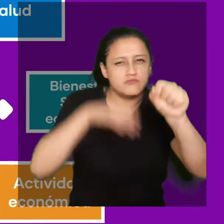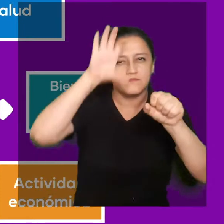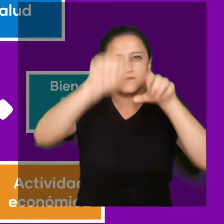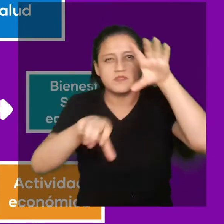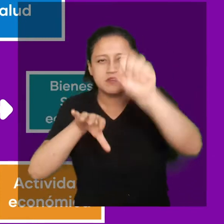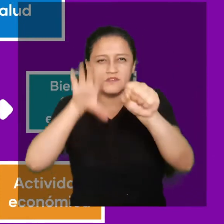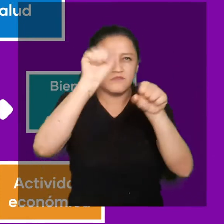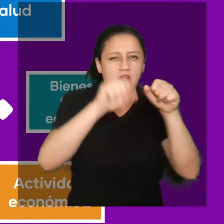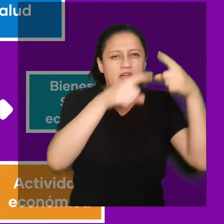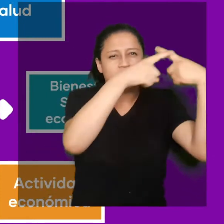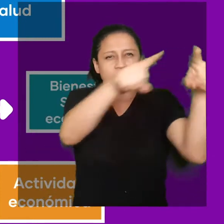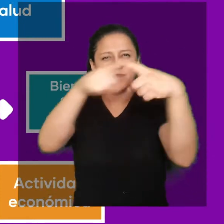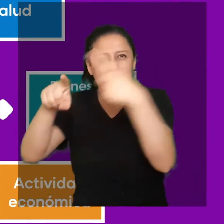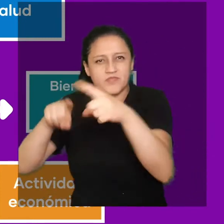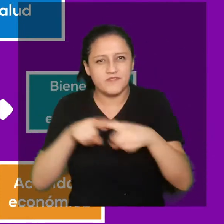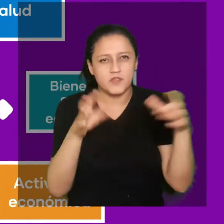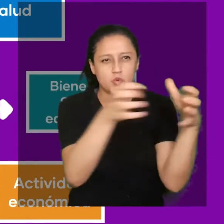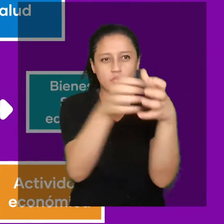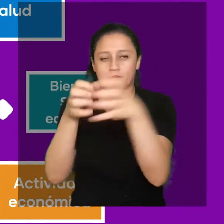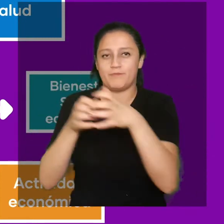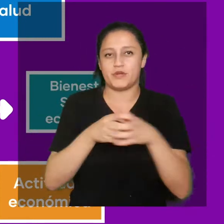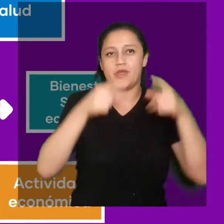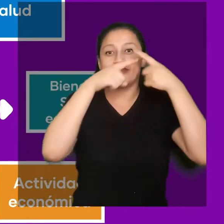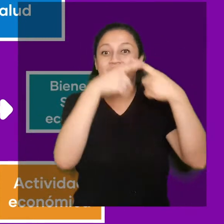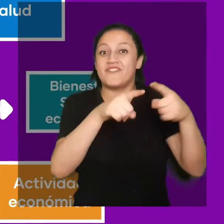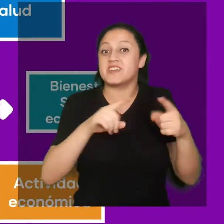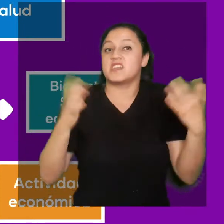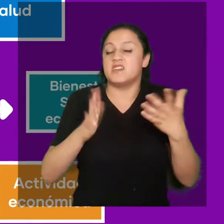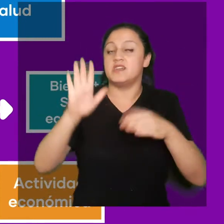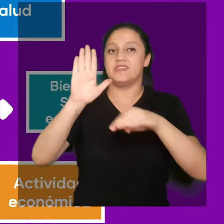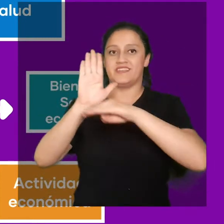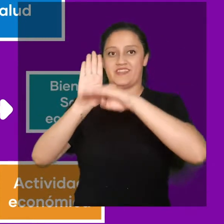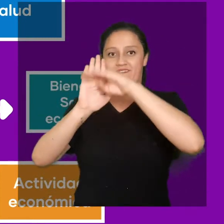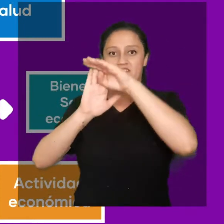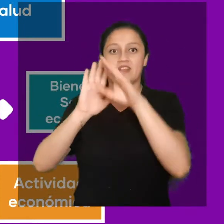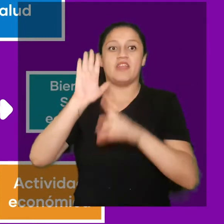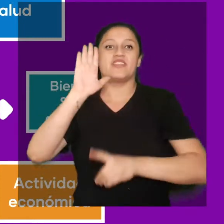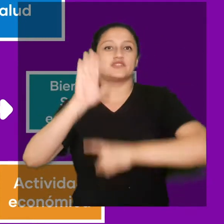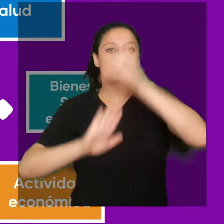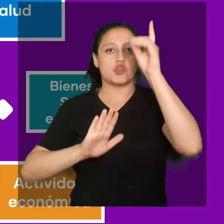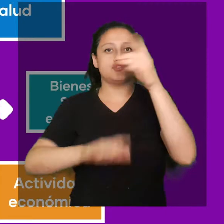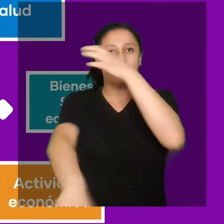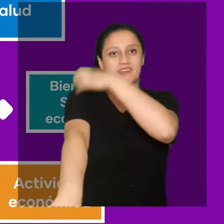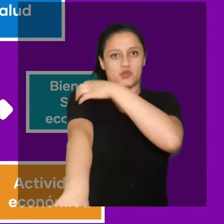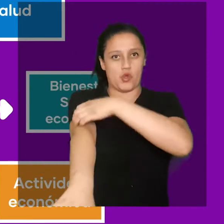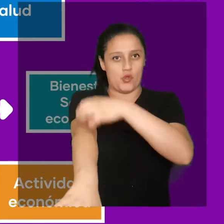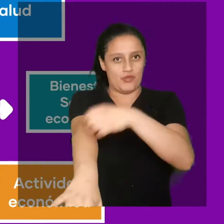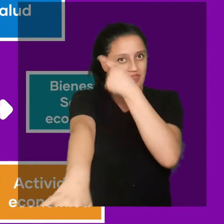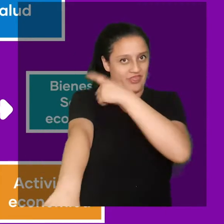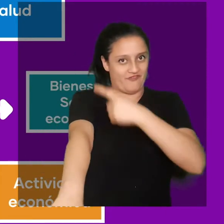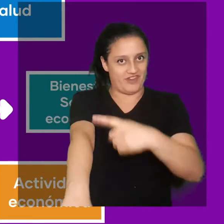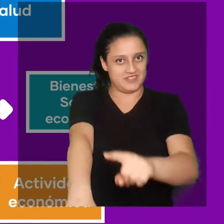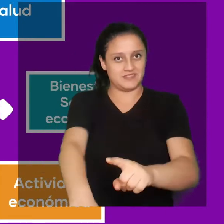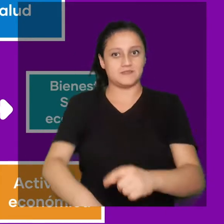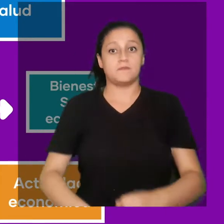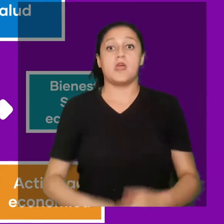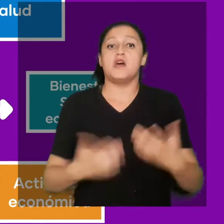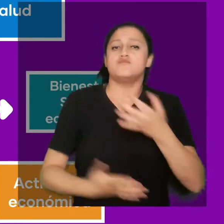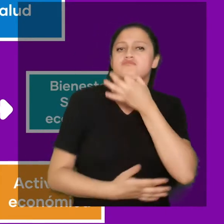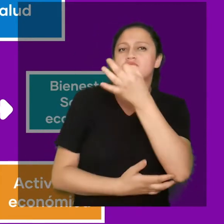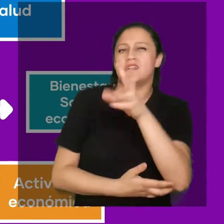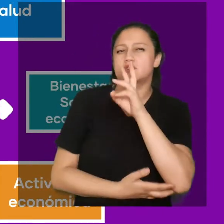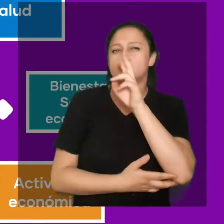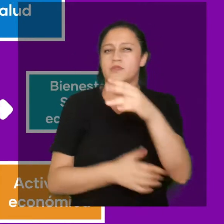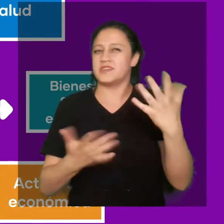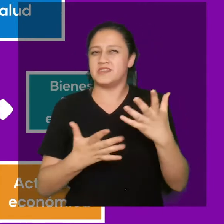Esta institución elaboró un índice multidimensional que busca capturar el nivel de desarrollo de las regiones. Respecto a la